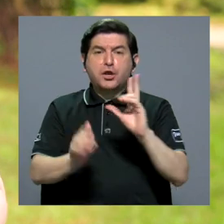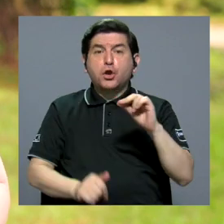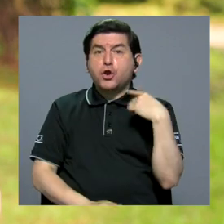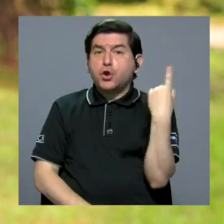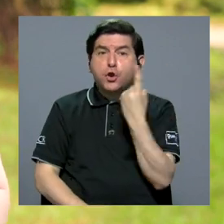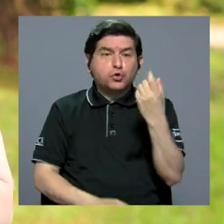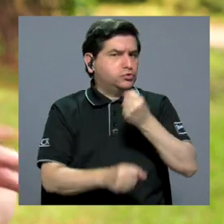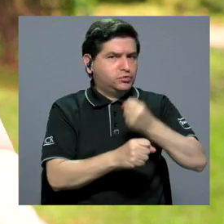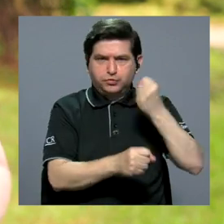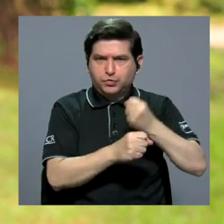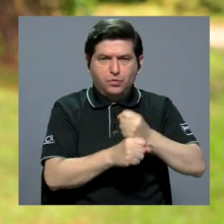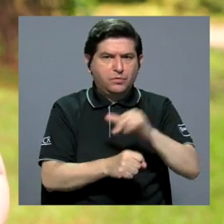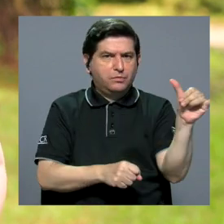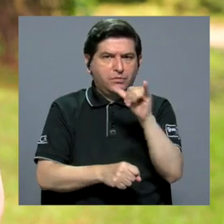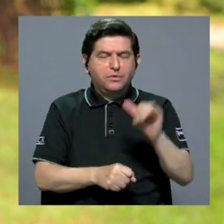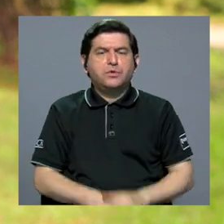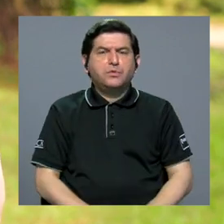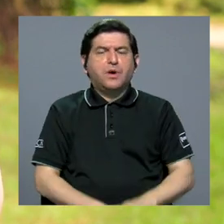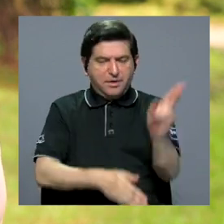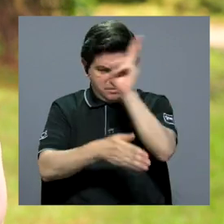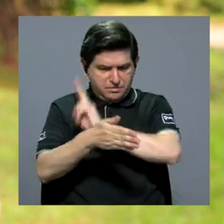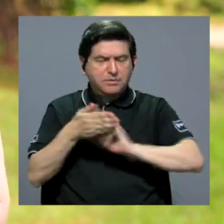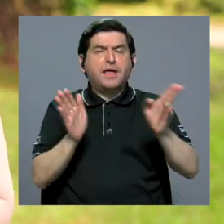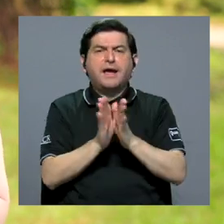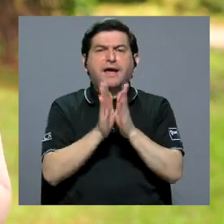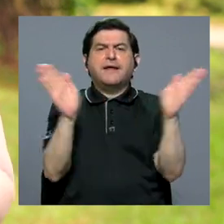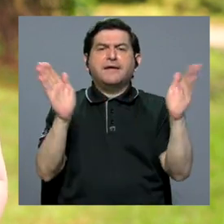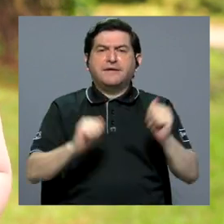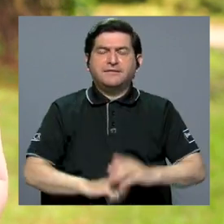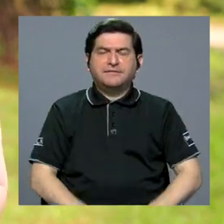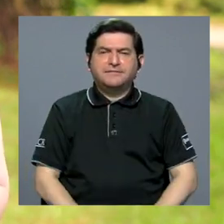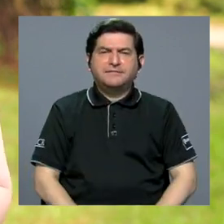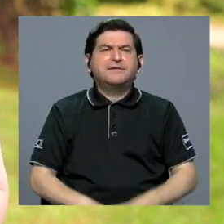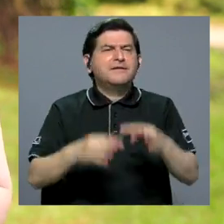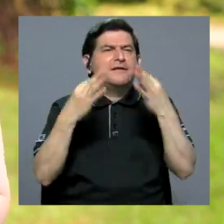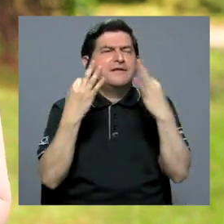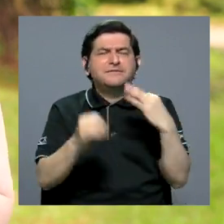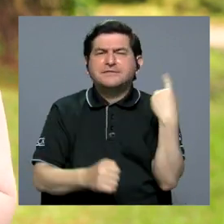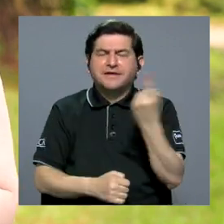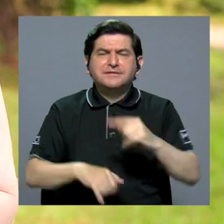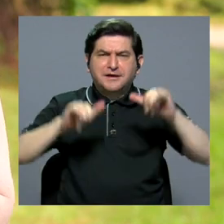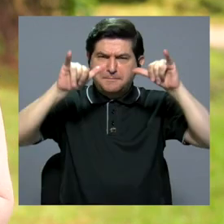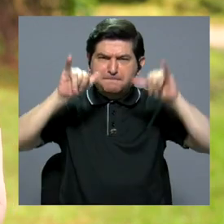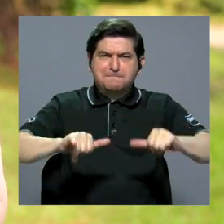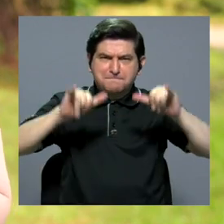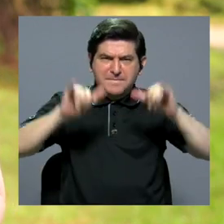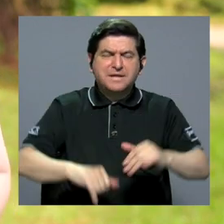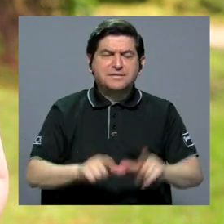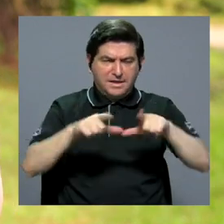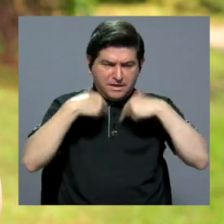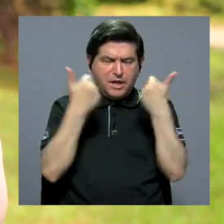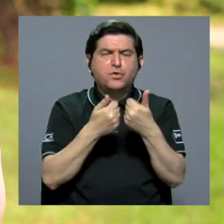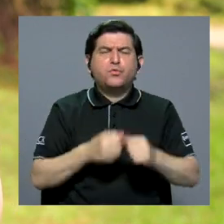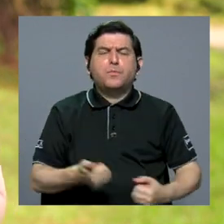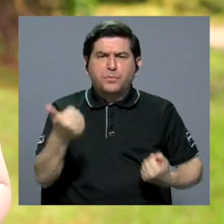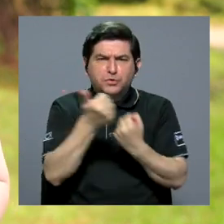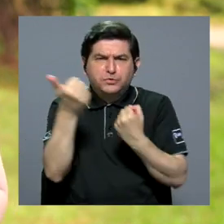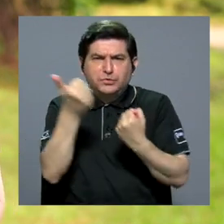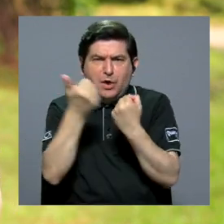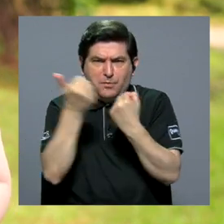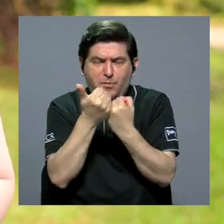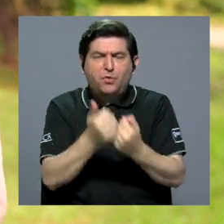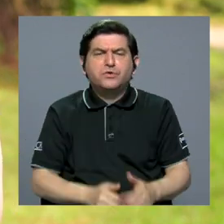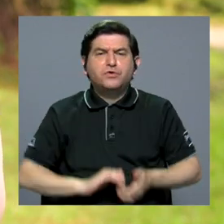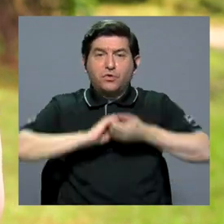solamente a nivel del trabajo, sino también a nivel de la academia en general. Y tratar siempre de mantener grupos como redes de apoyo que se